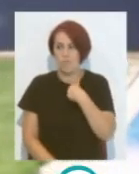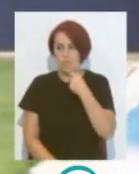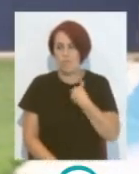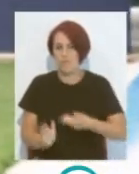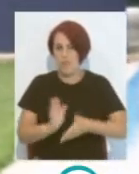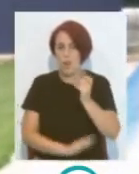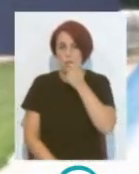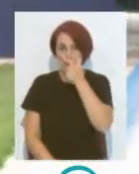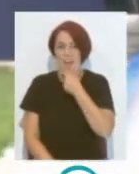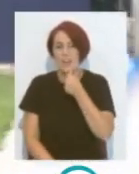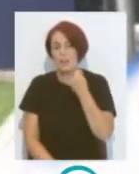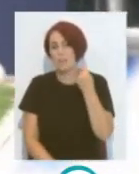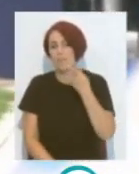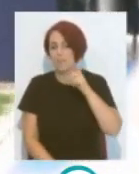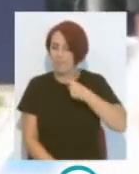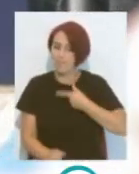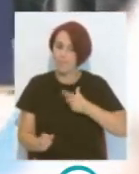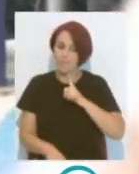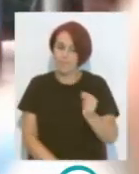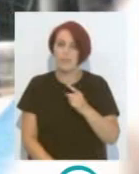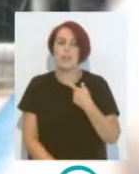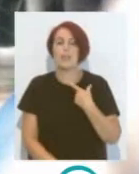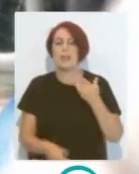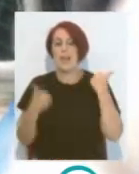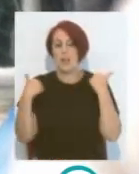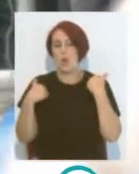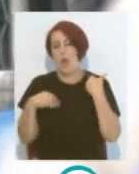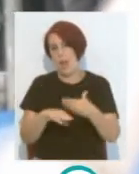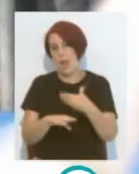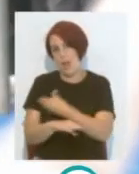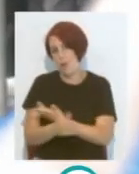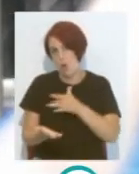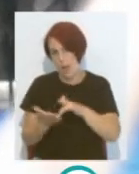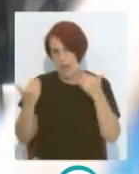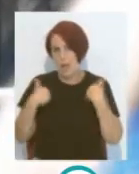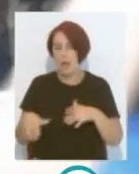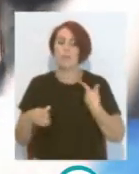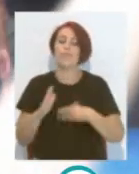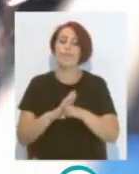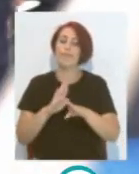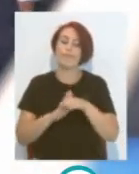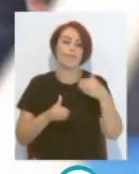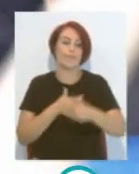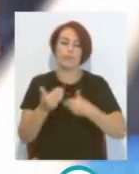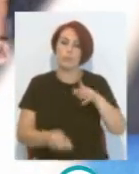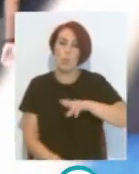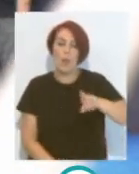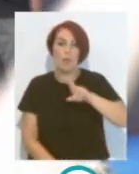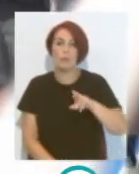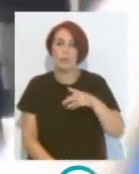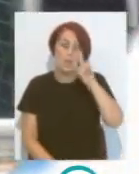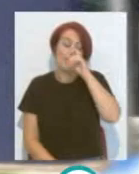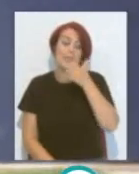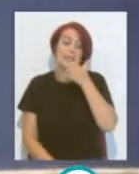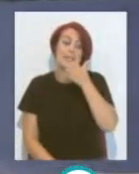Son los que no han estado Hicieron gimnasio antes Y seguían el proceso De recuperación No sabemos Si